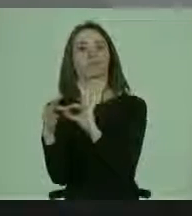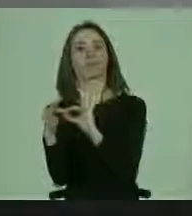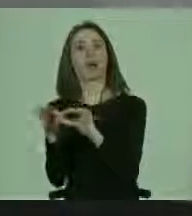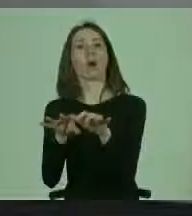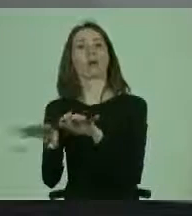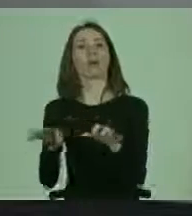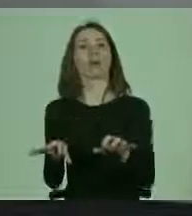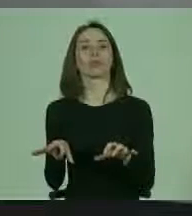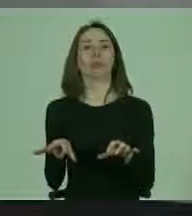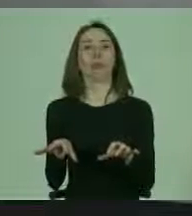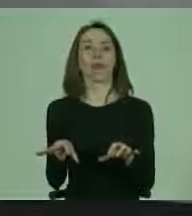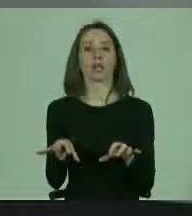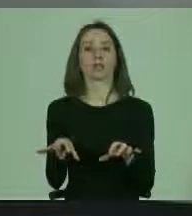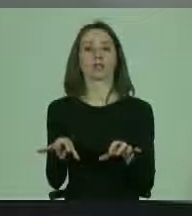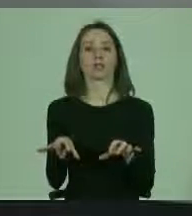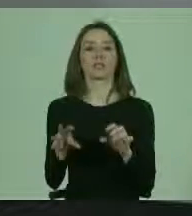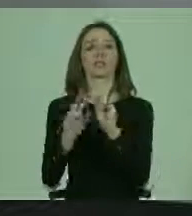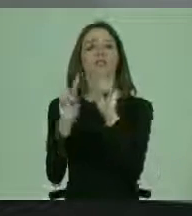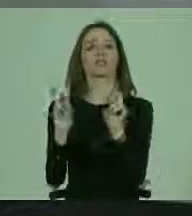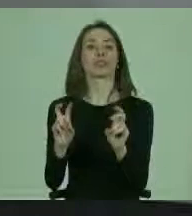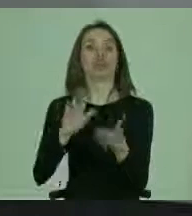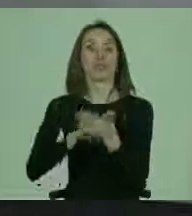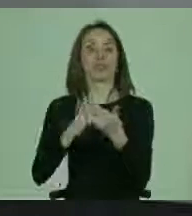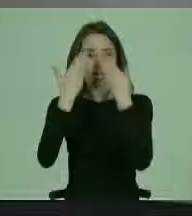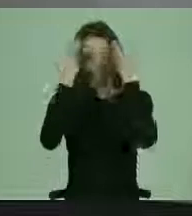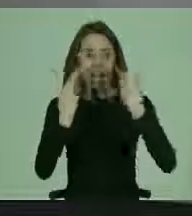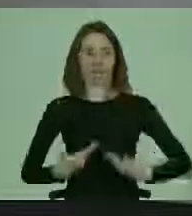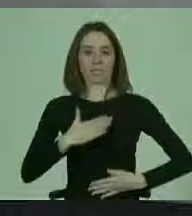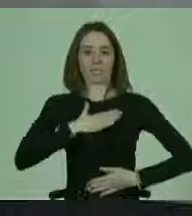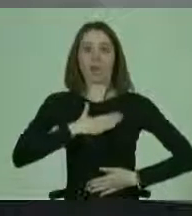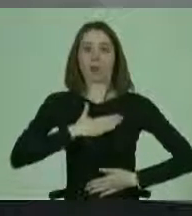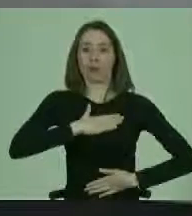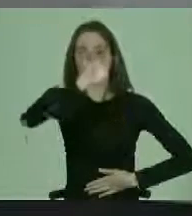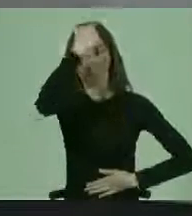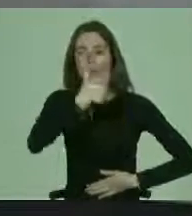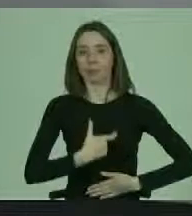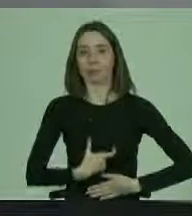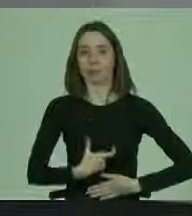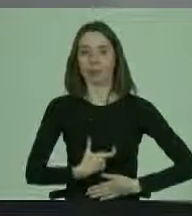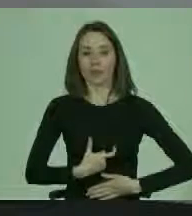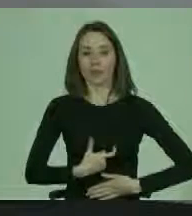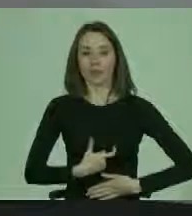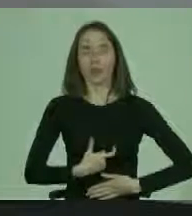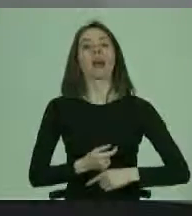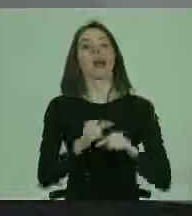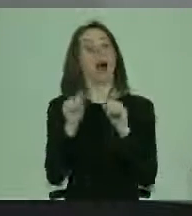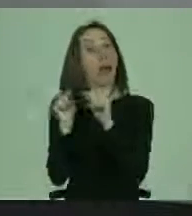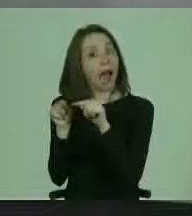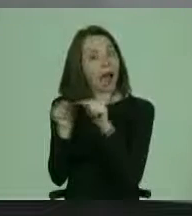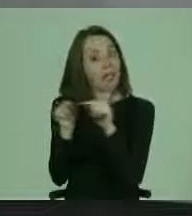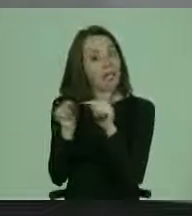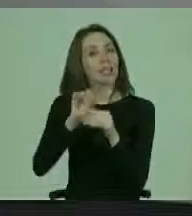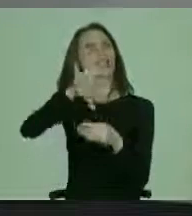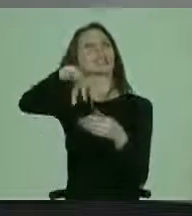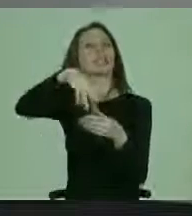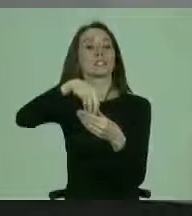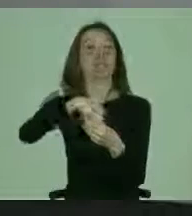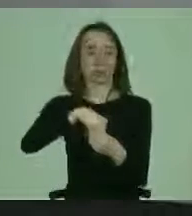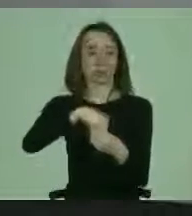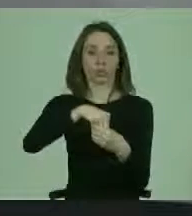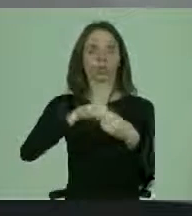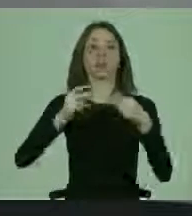aspectos que tienen que ver con la integridad de la persona. Y allí entonces, desde luego, se incluyen